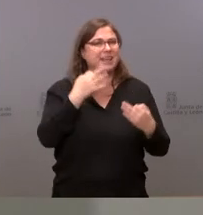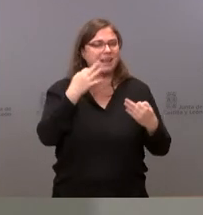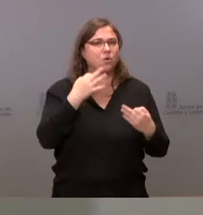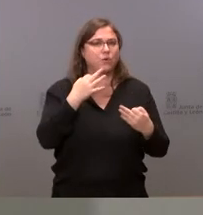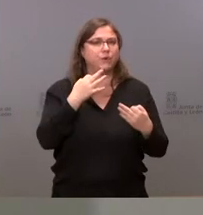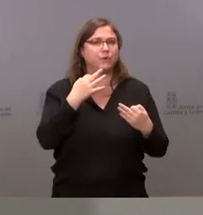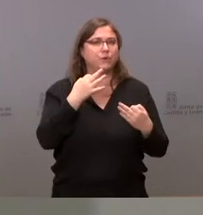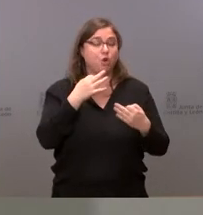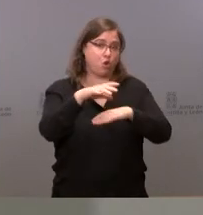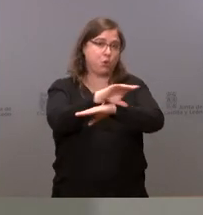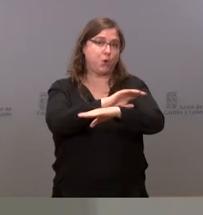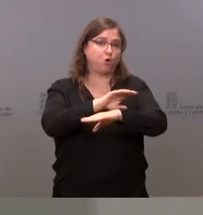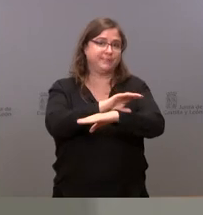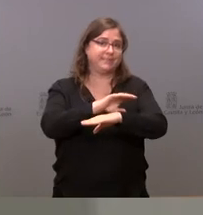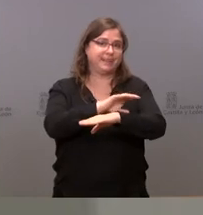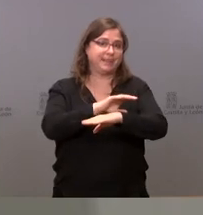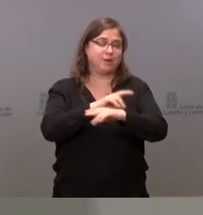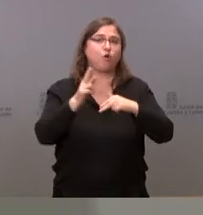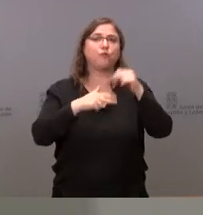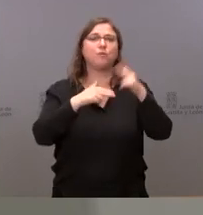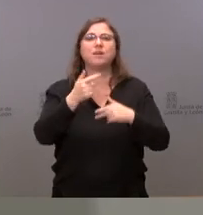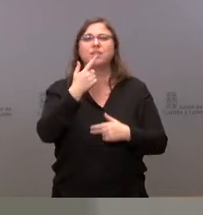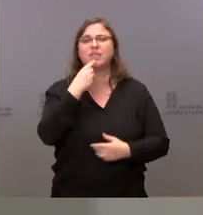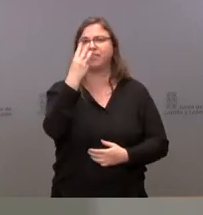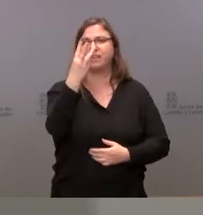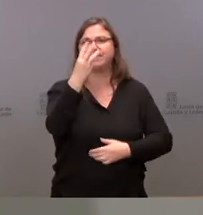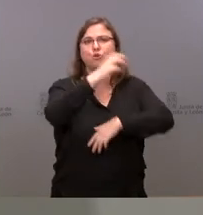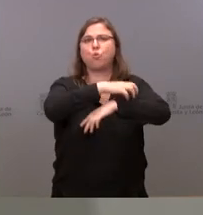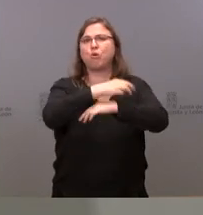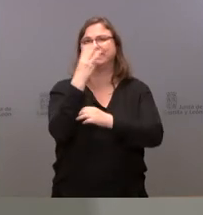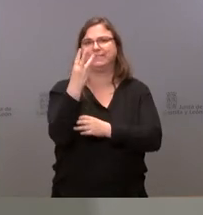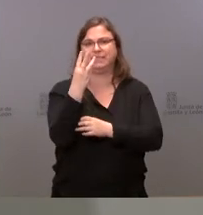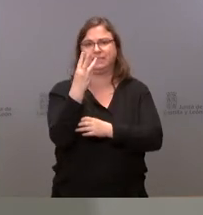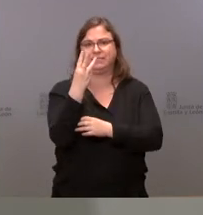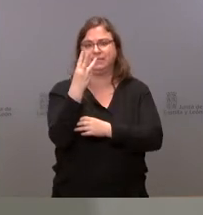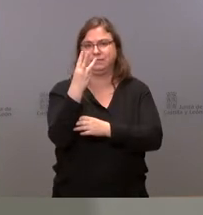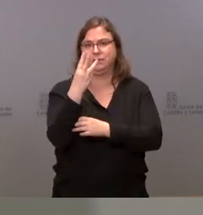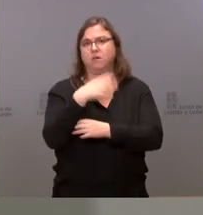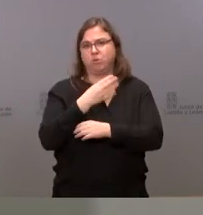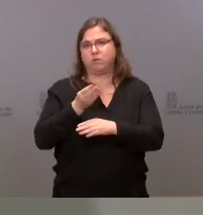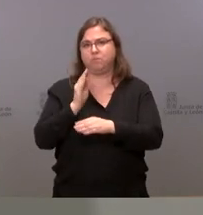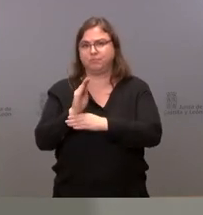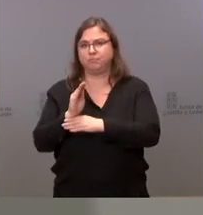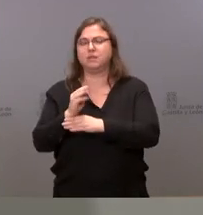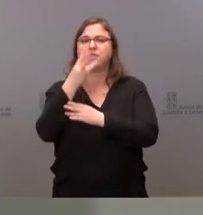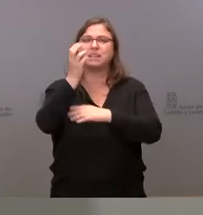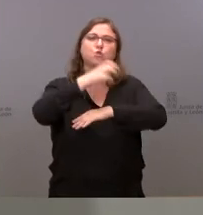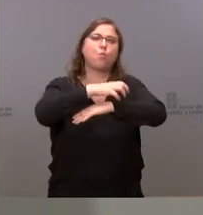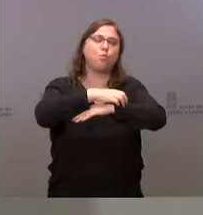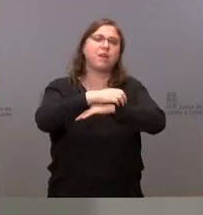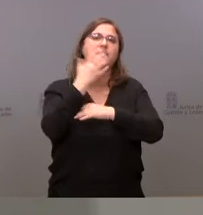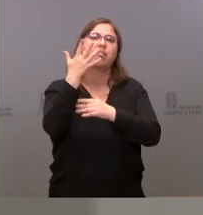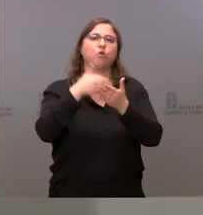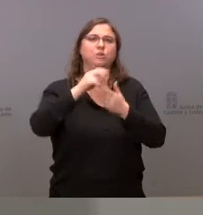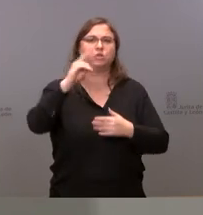al consejero de Fomento que eran tres las cúpulas que se iban a beneficiar de esta inversión de 5 millones de